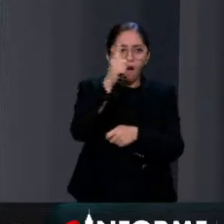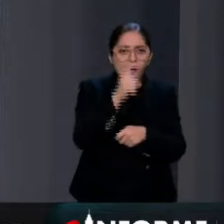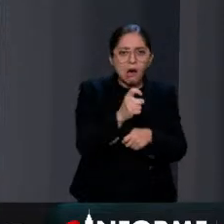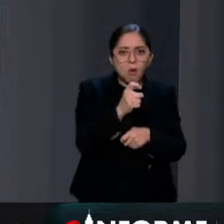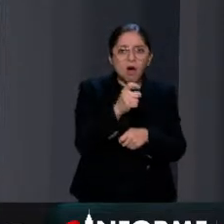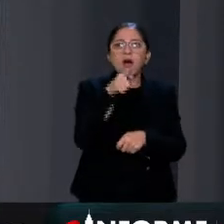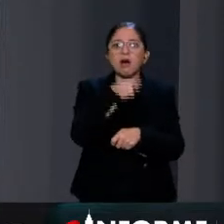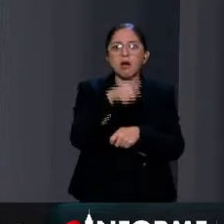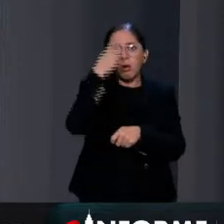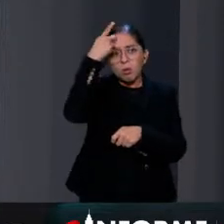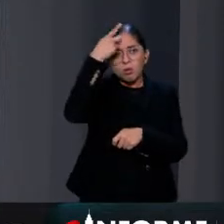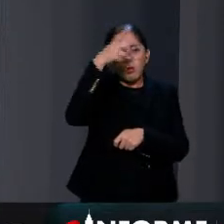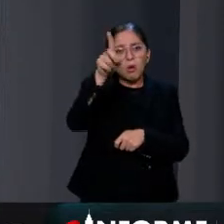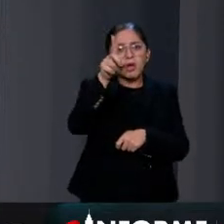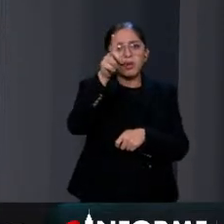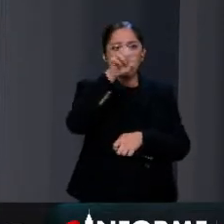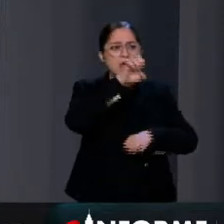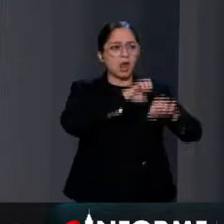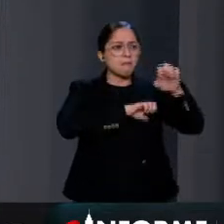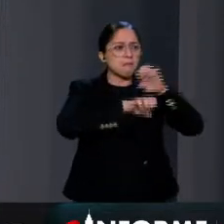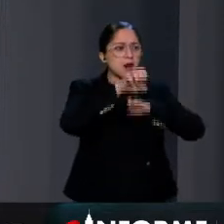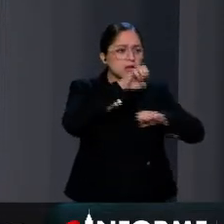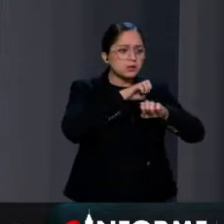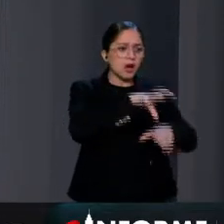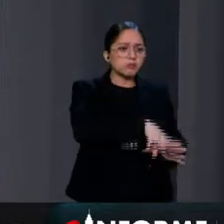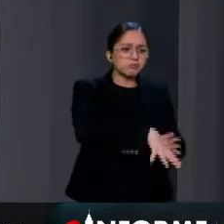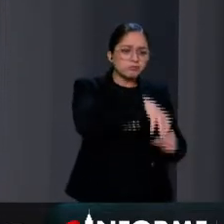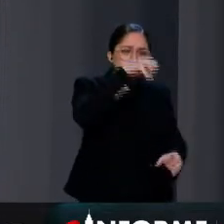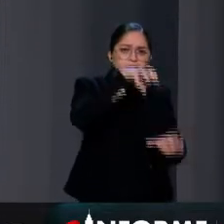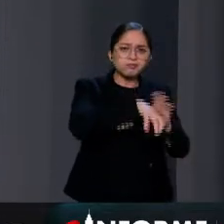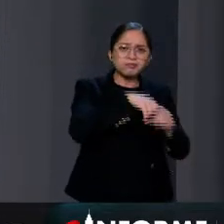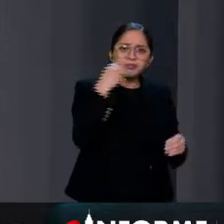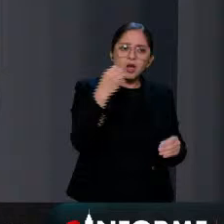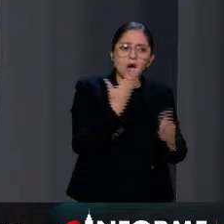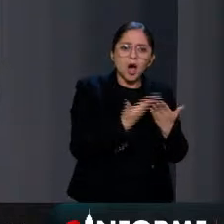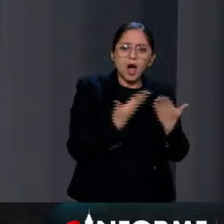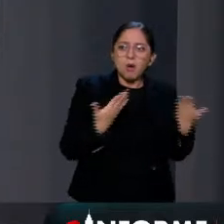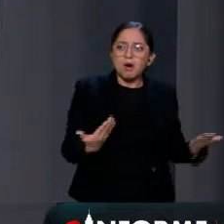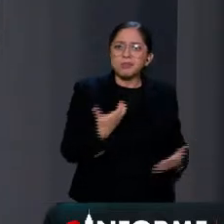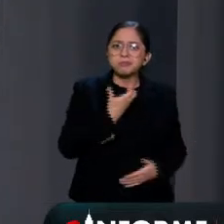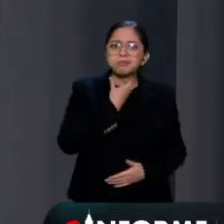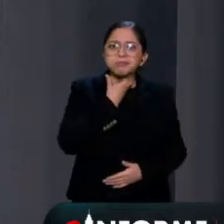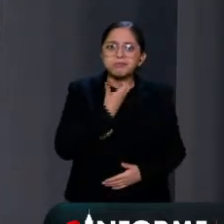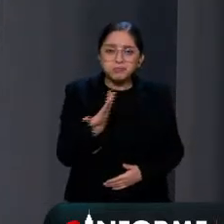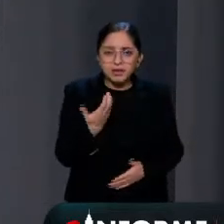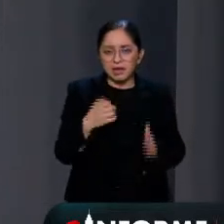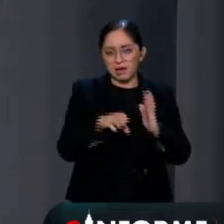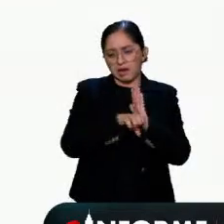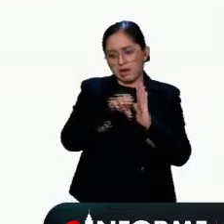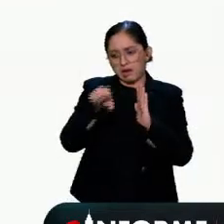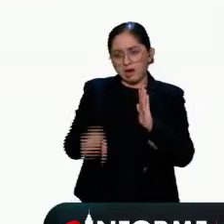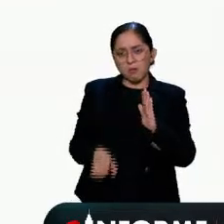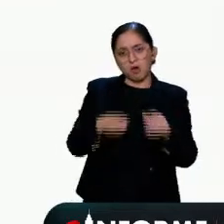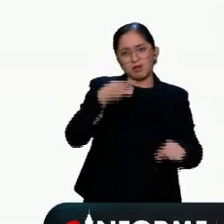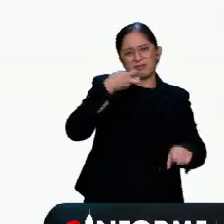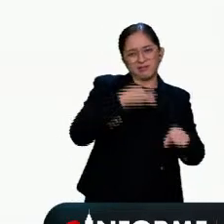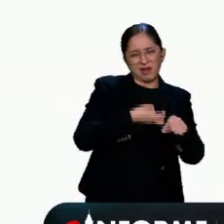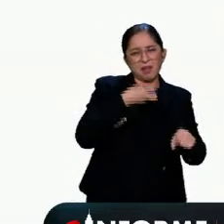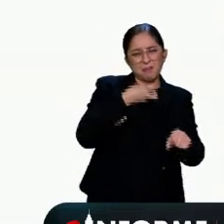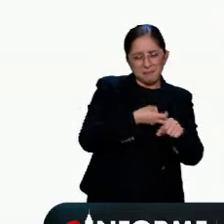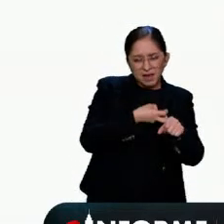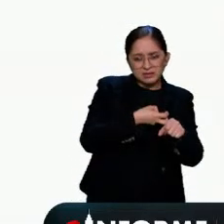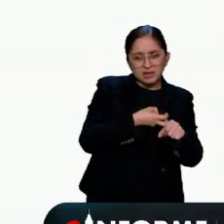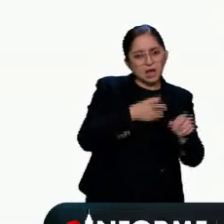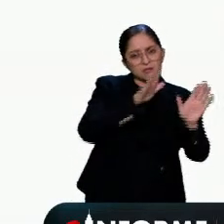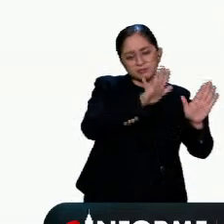industria, el presidente mostró la evolución en el crecimiento de la producción de cerveza para exportación en México con respecto a